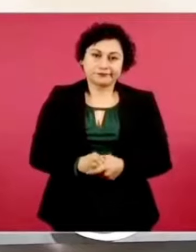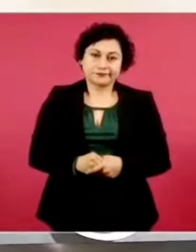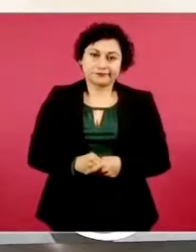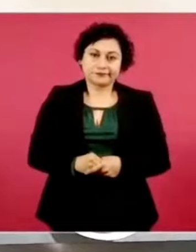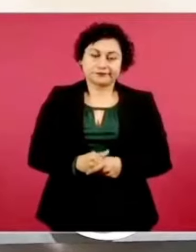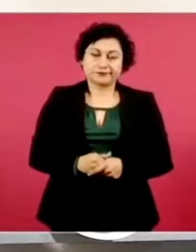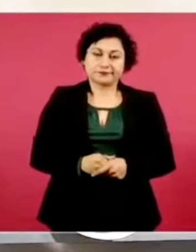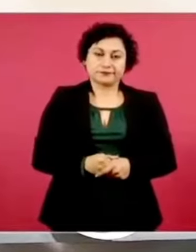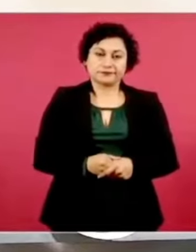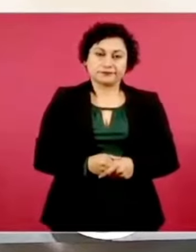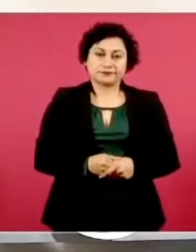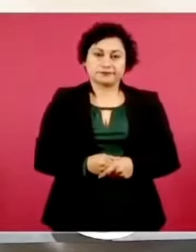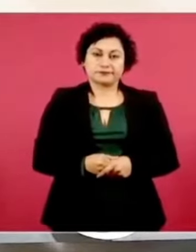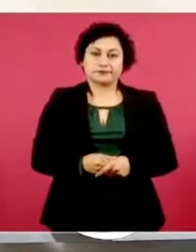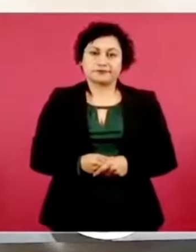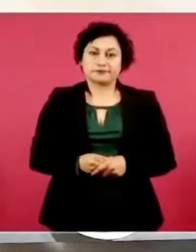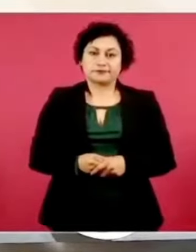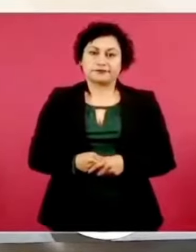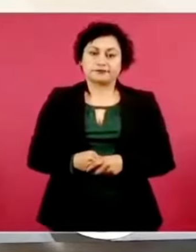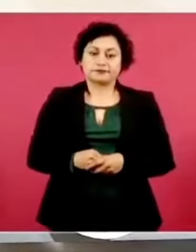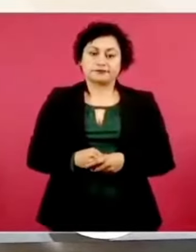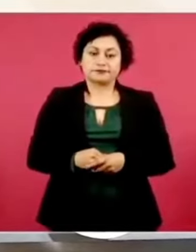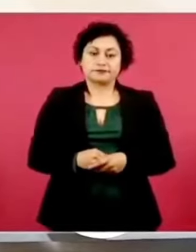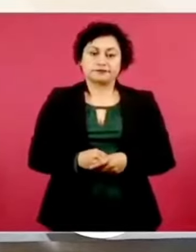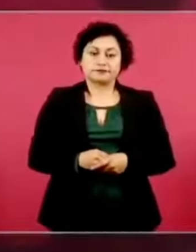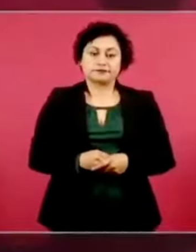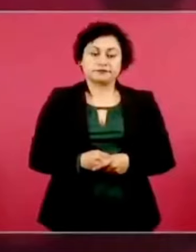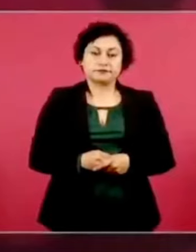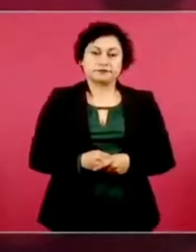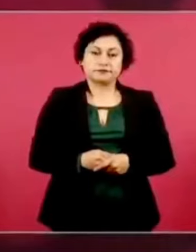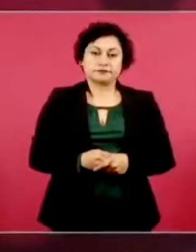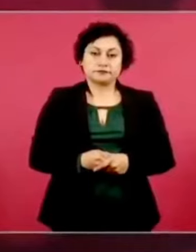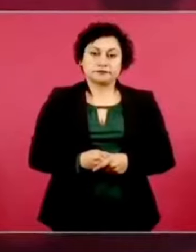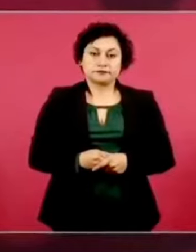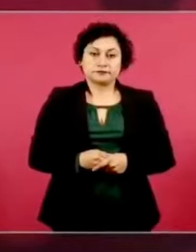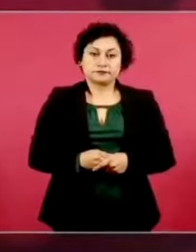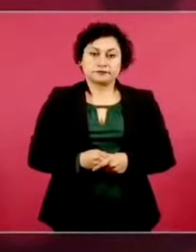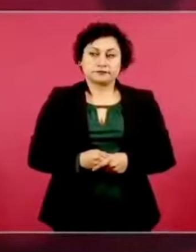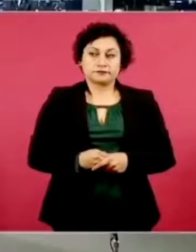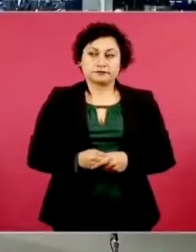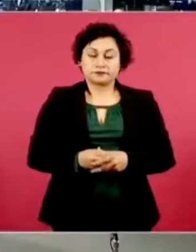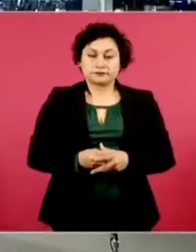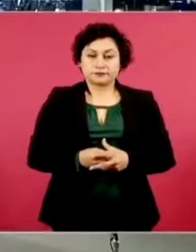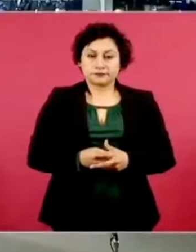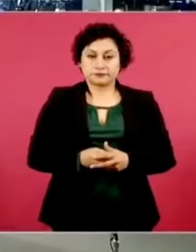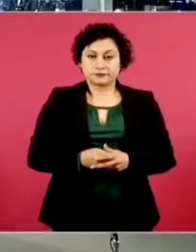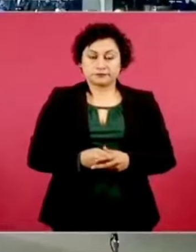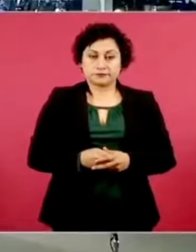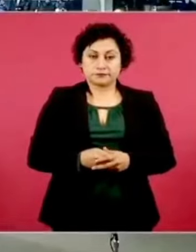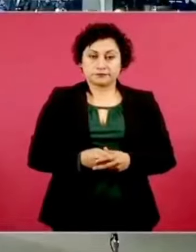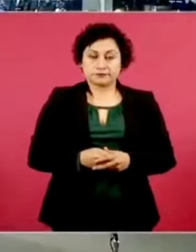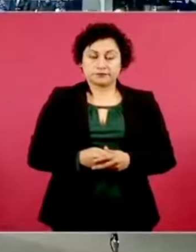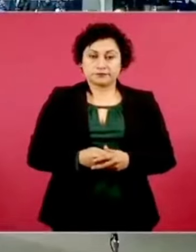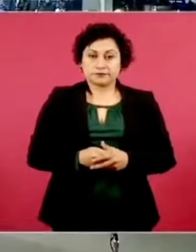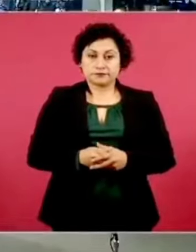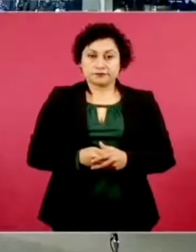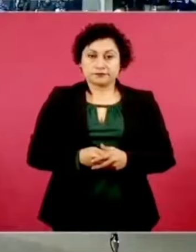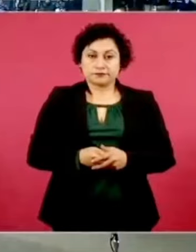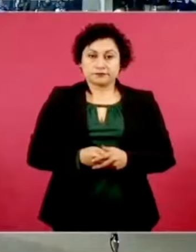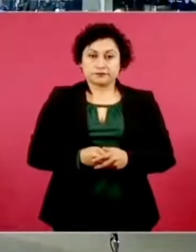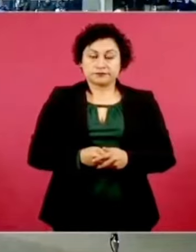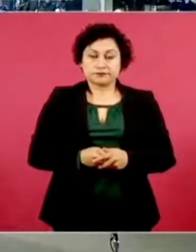hay una carta en la que se firmó que se recibió la obra terminada para ver qué pasa con esa carta.